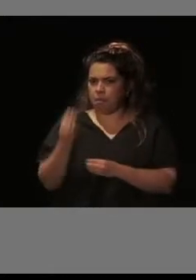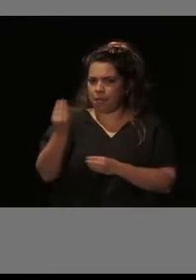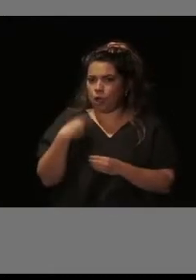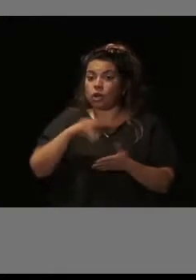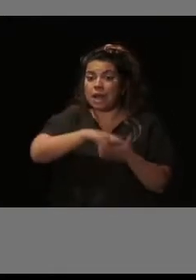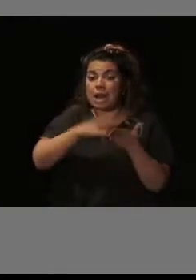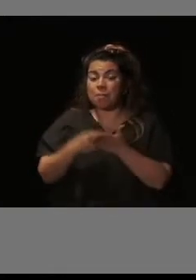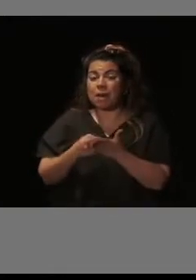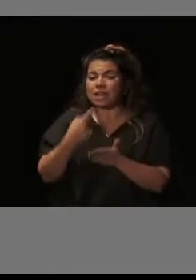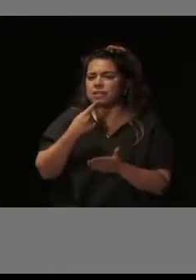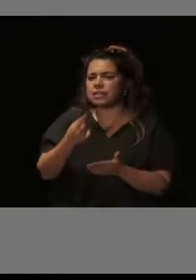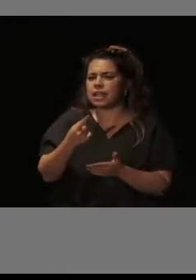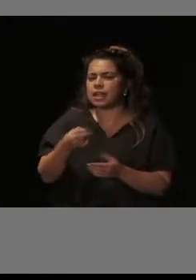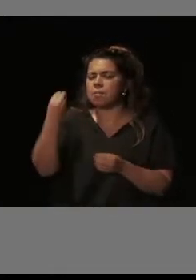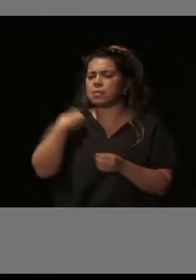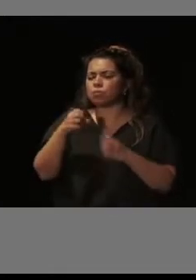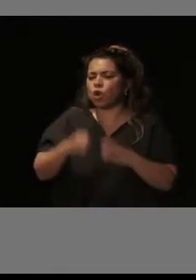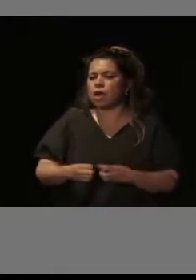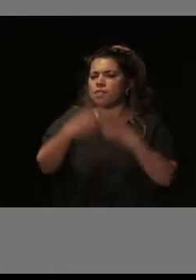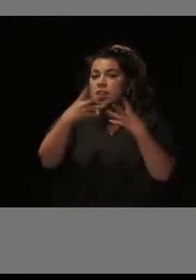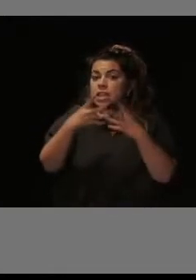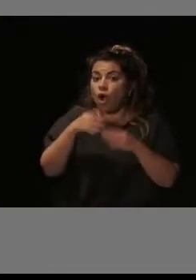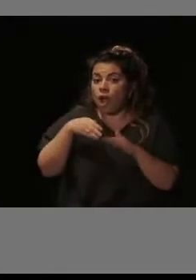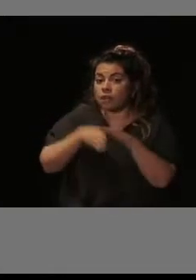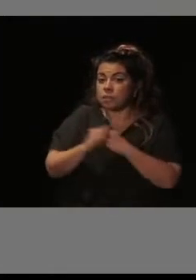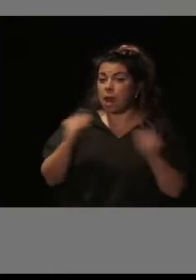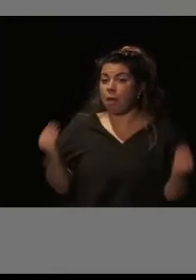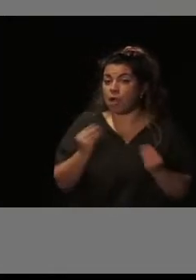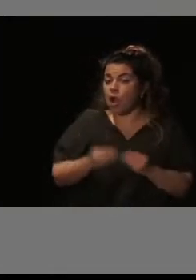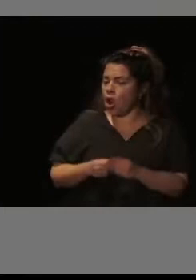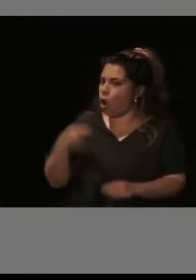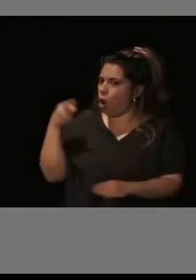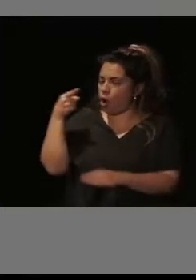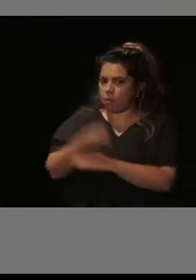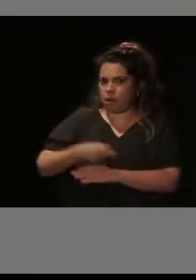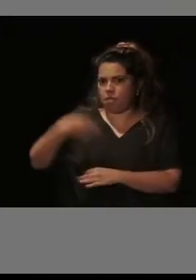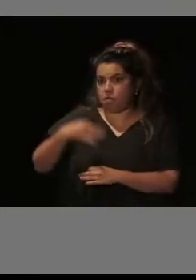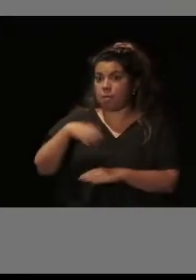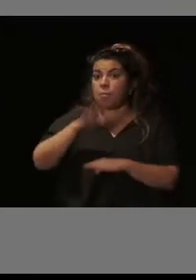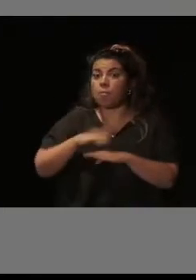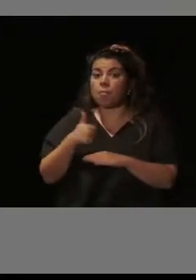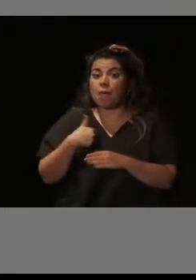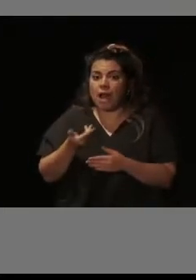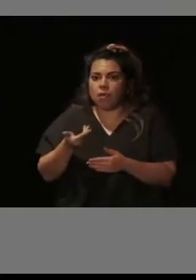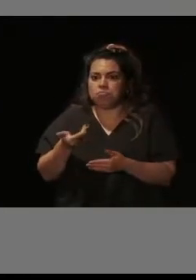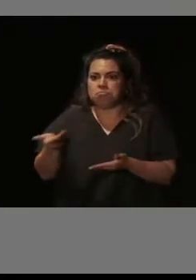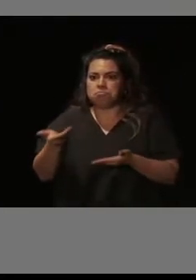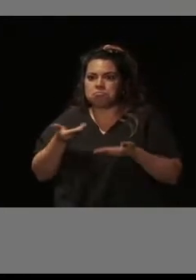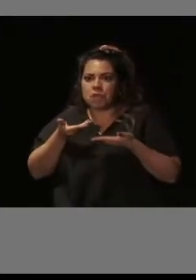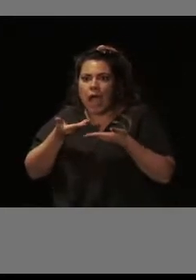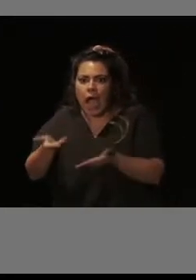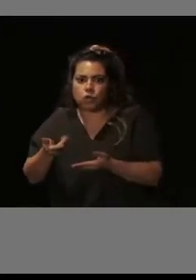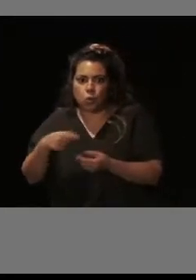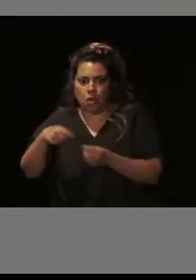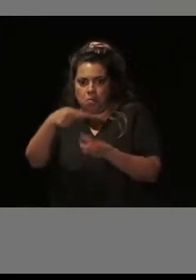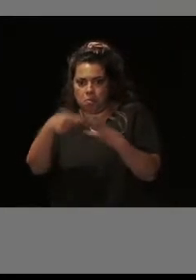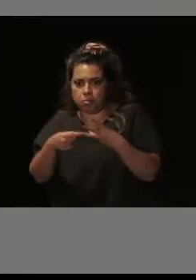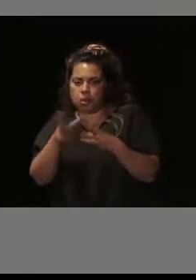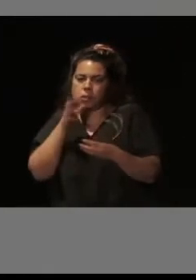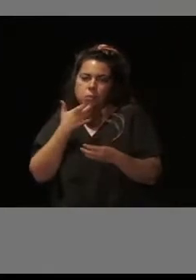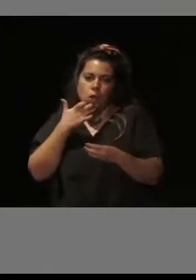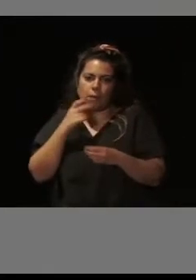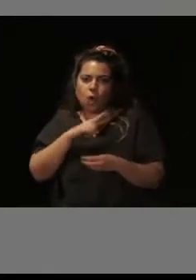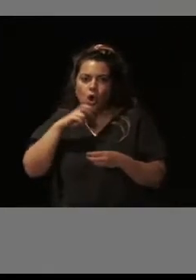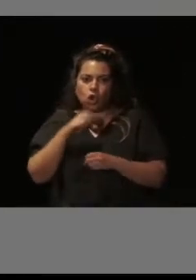mejorar la accesibilidad del edificio es obligatorio para poder recibir ayudas en cualquiera otra de las líneas, conservación,